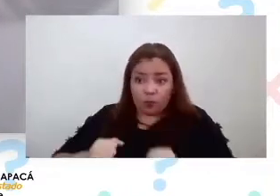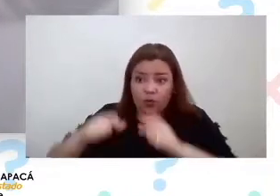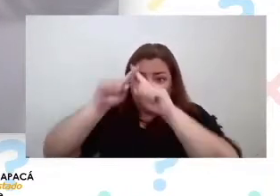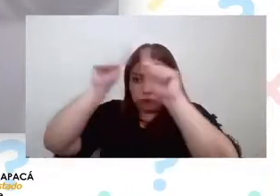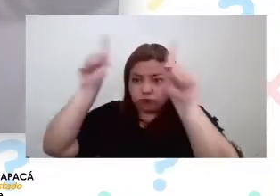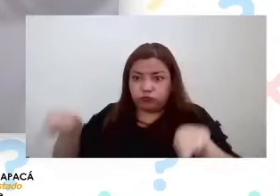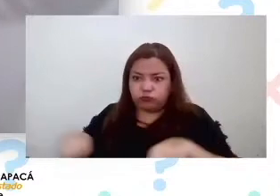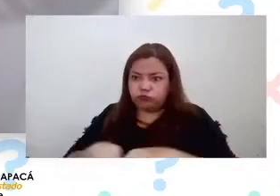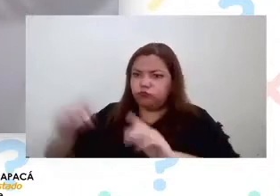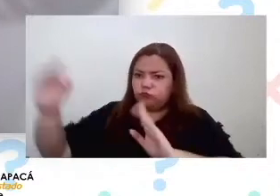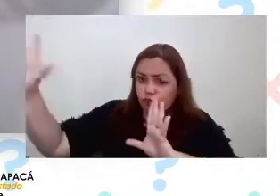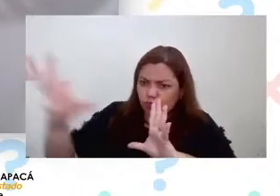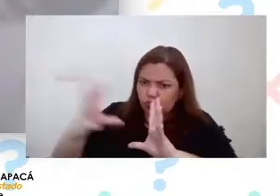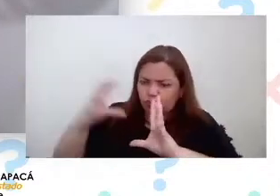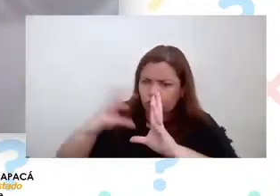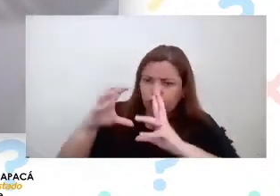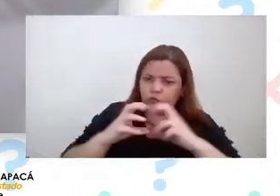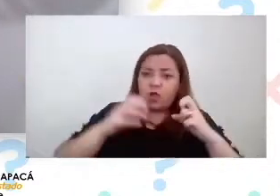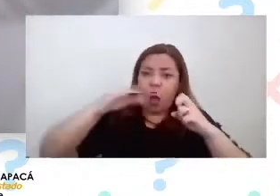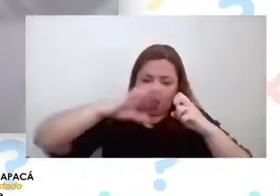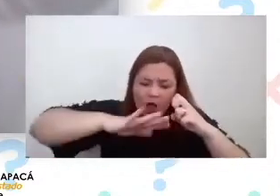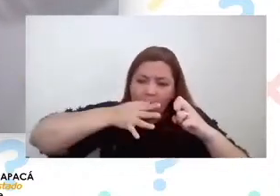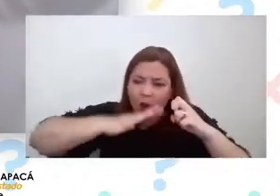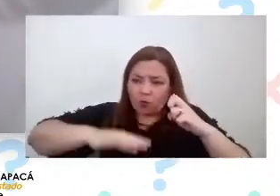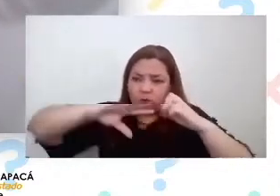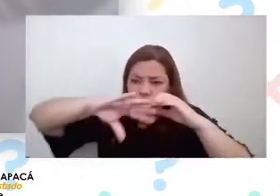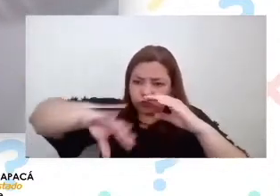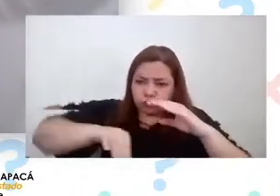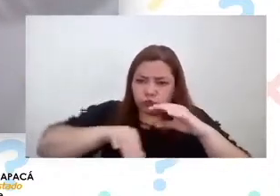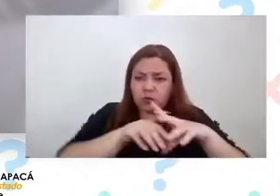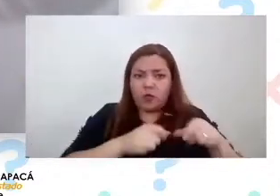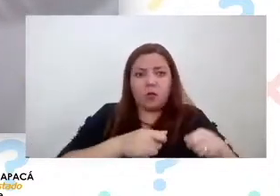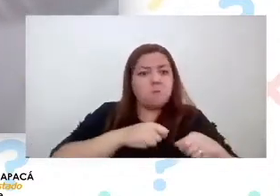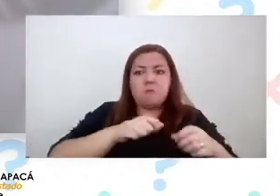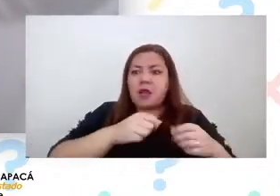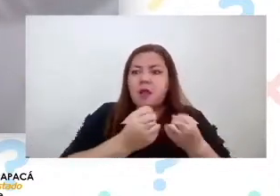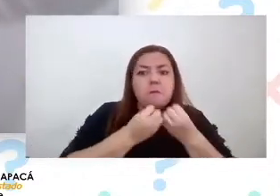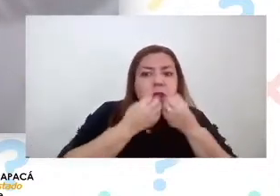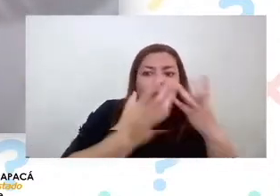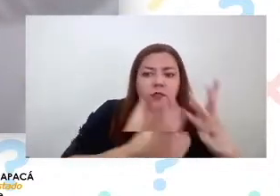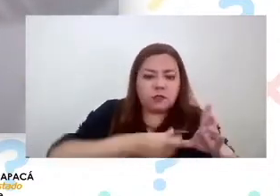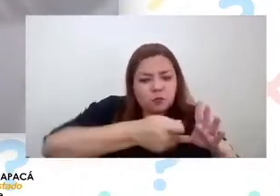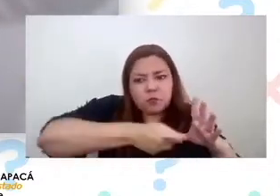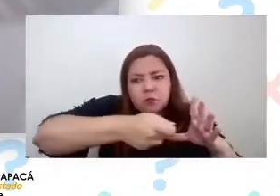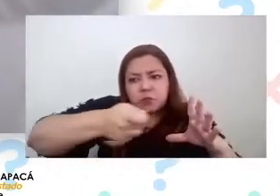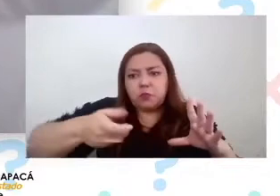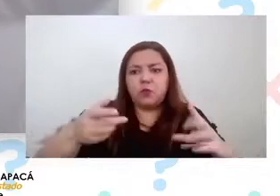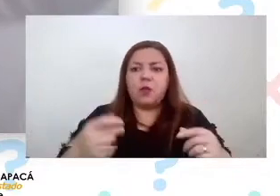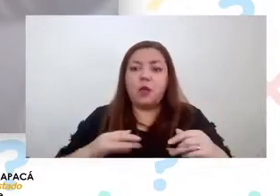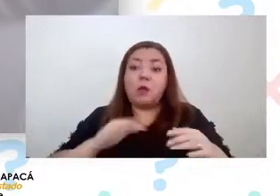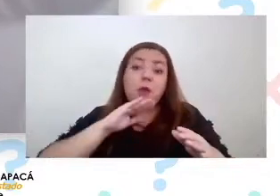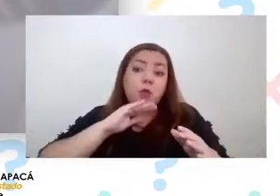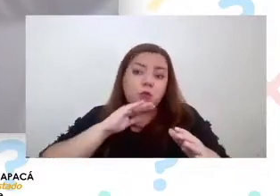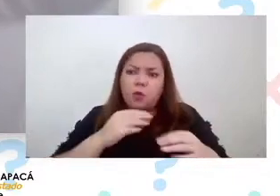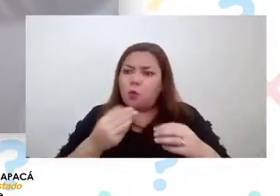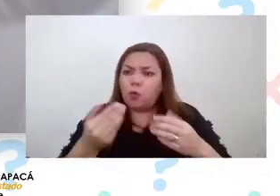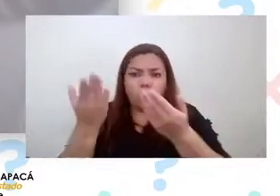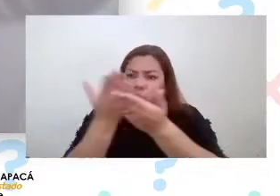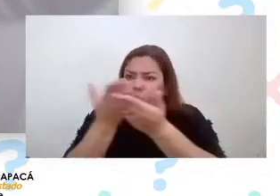agua para no sé cultivar plantas para utilizar no sé como quisieran